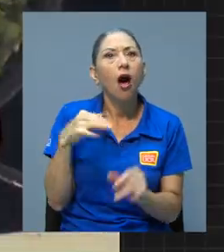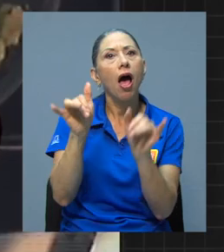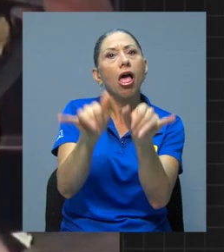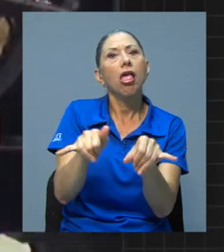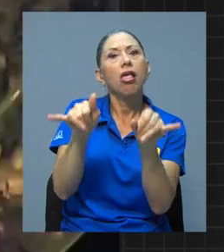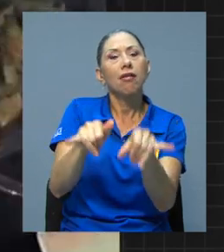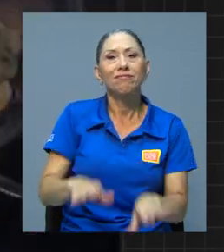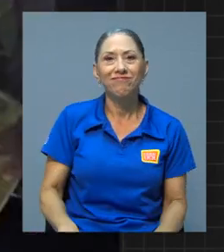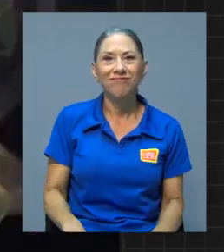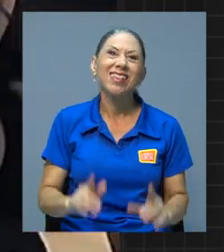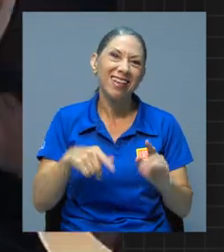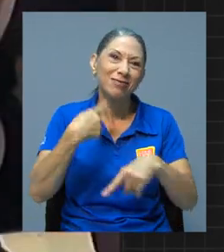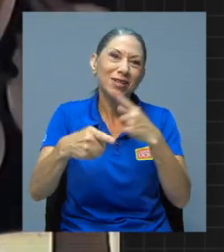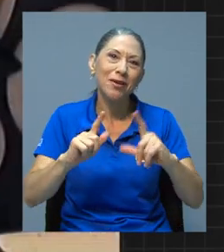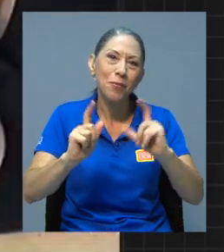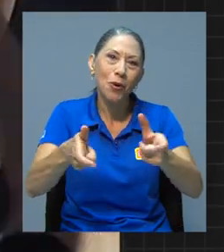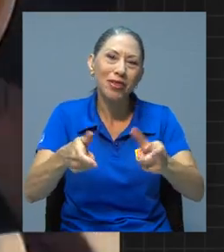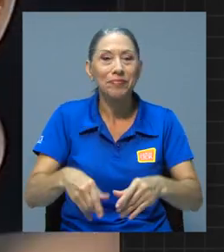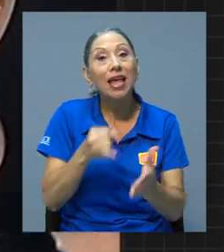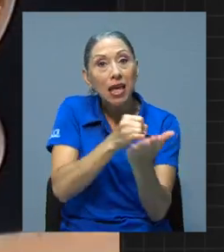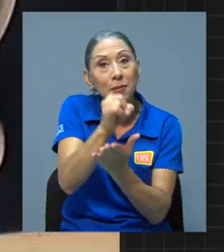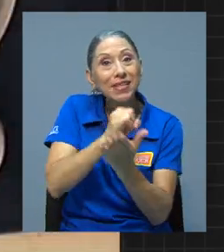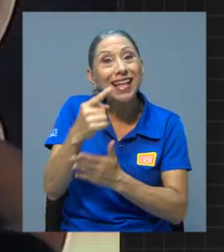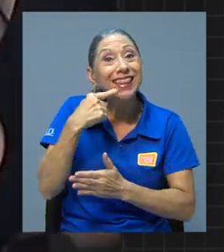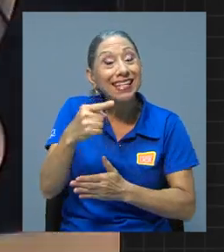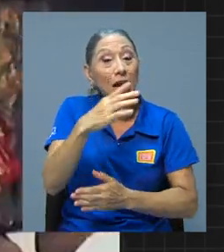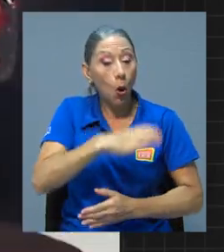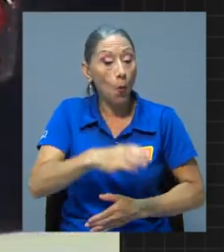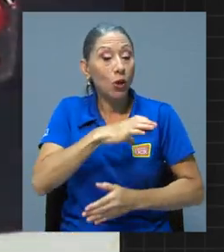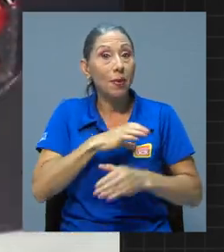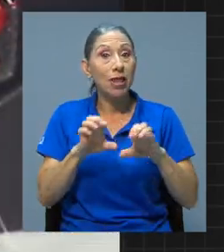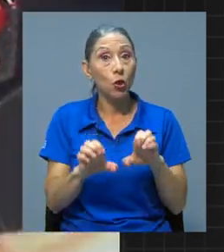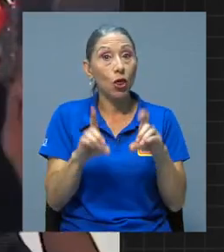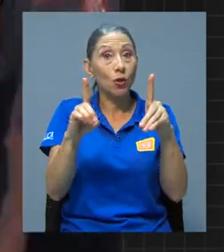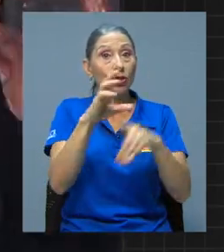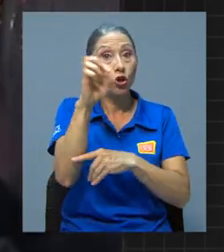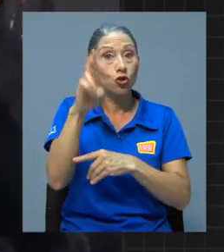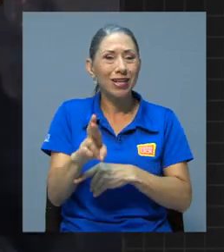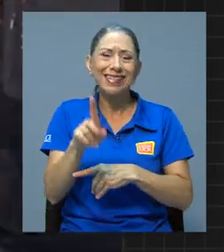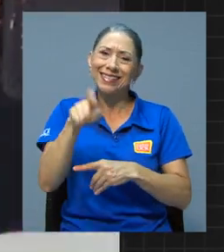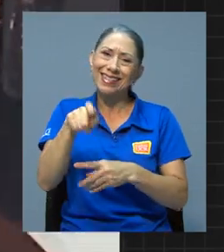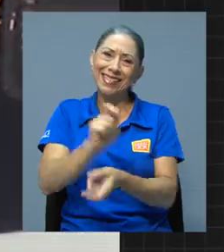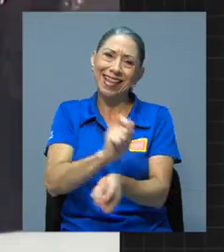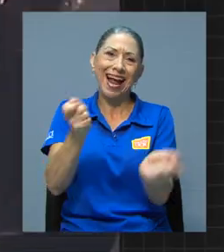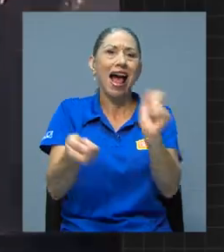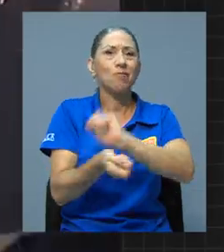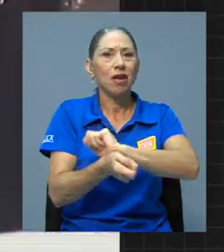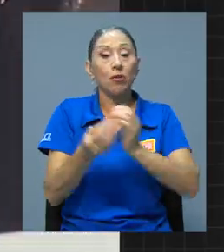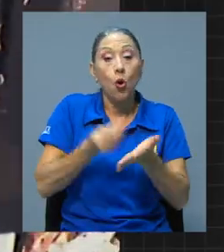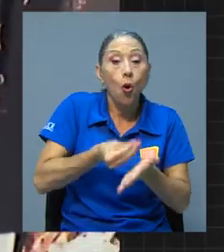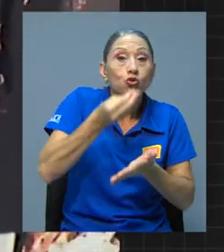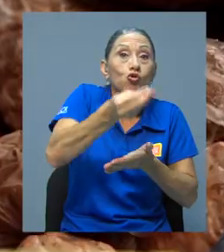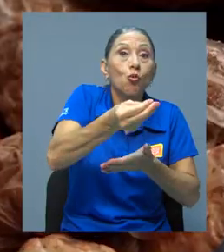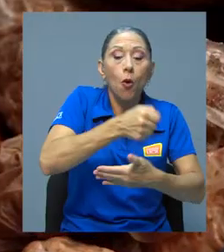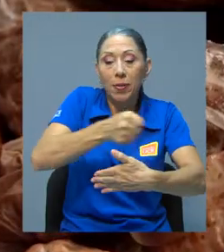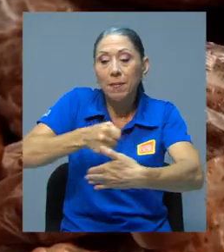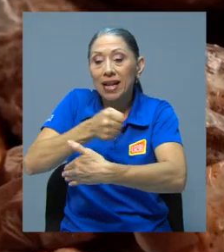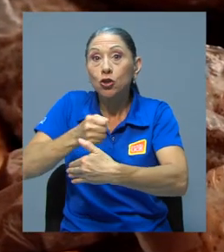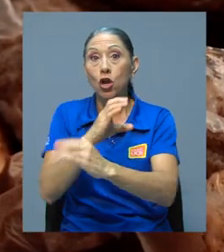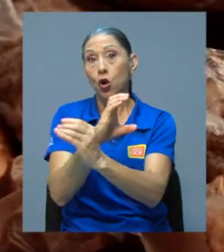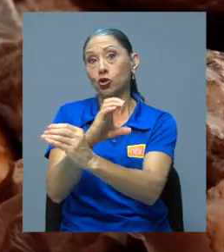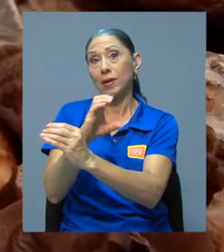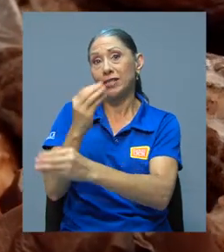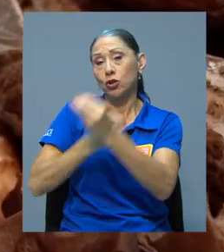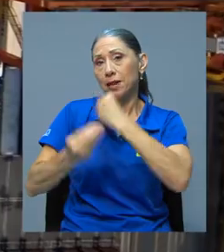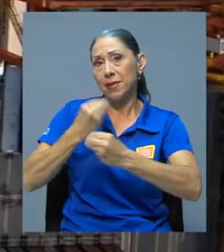Esta investigación apunta que se requiere un cambio en el comportamiento y educación de los costarricenses en temas de consumo, preparación y